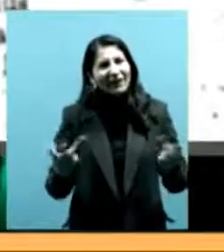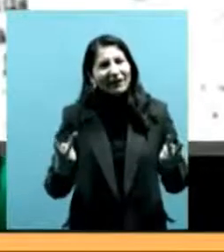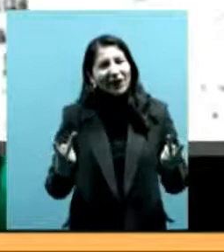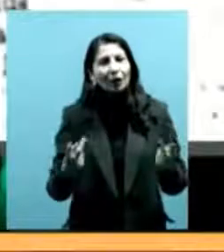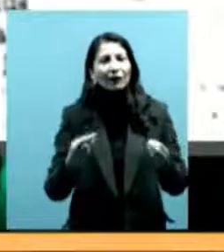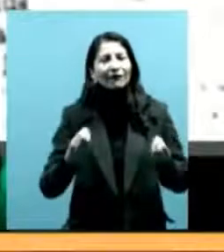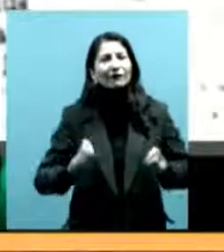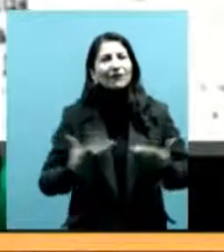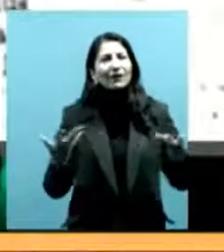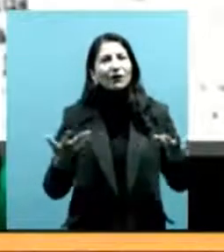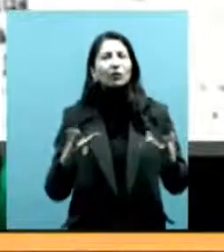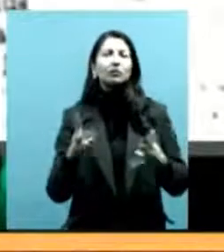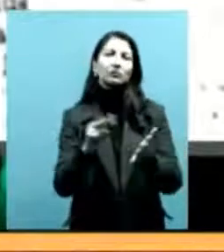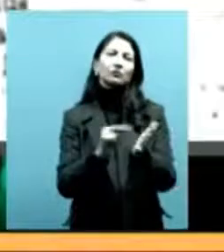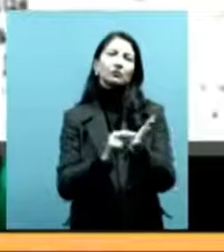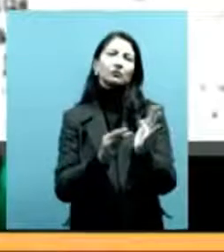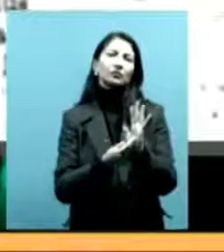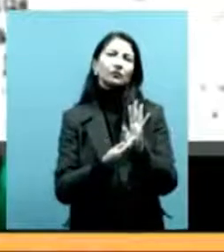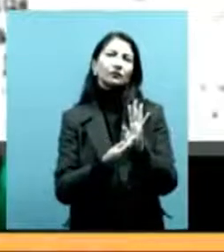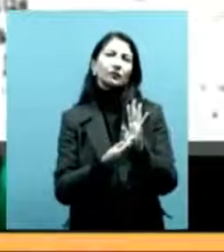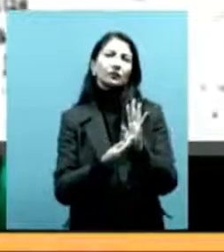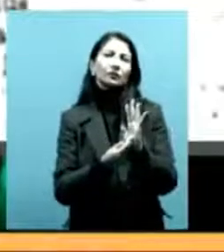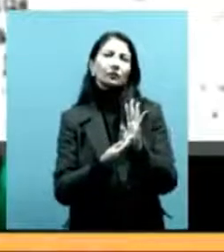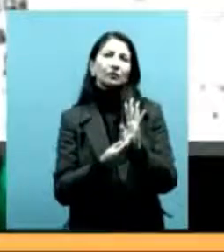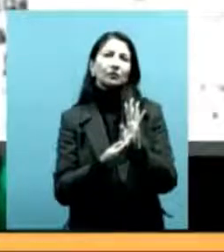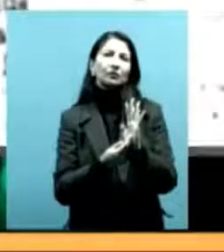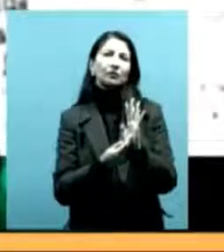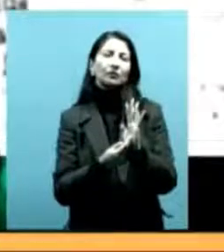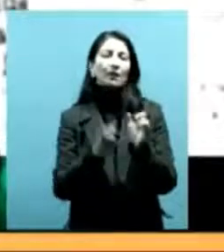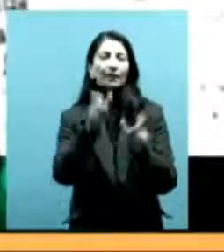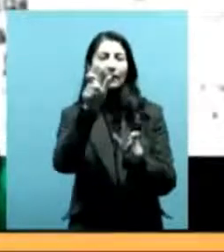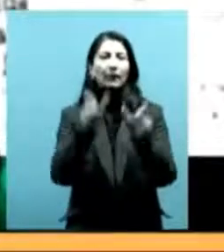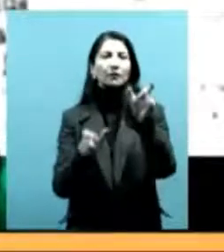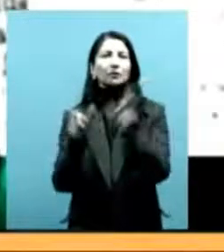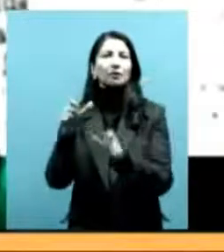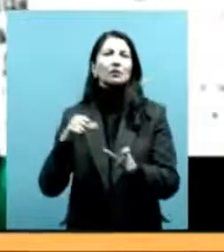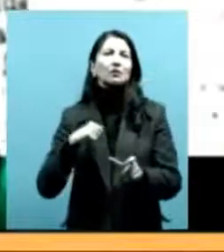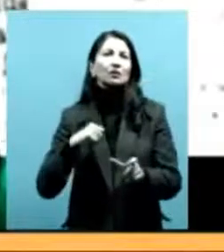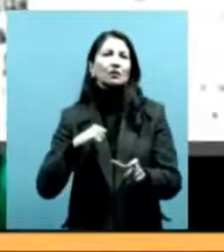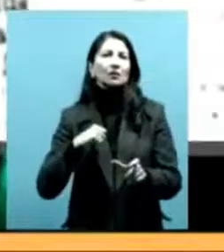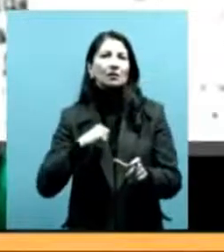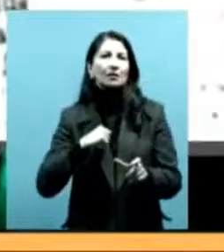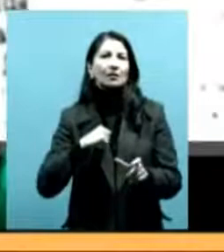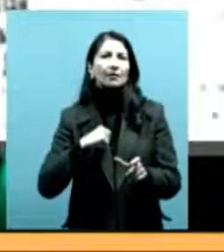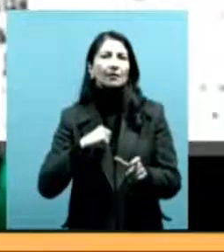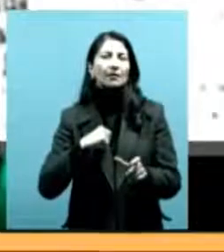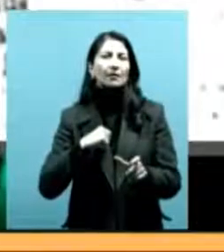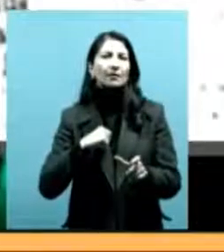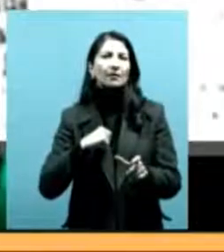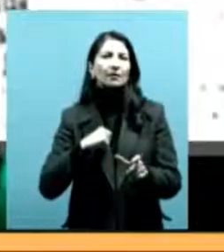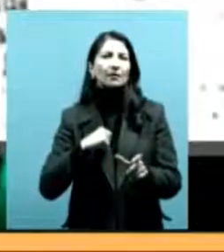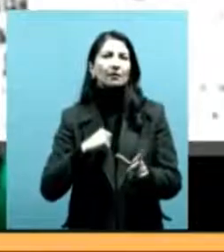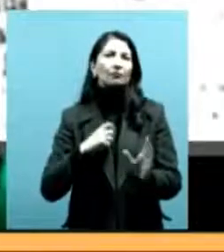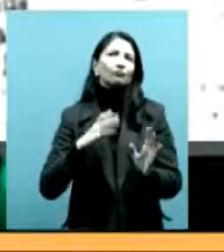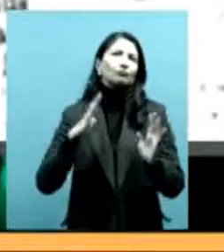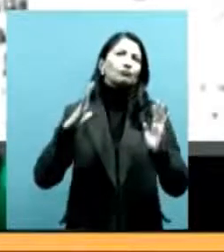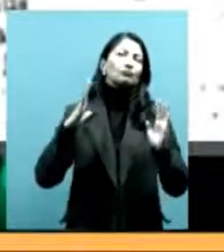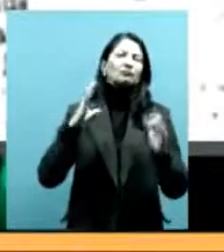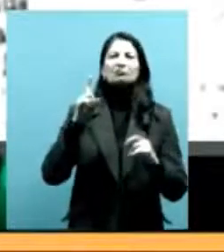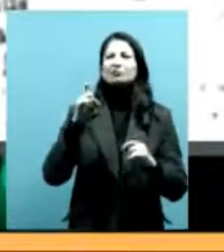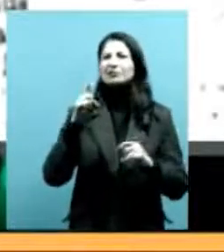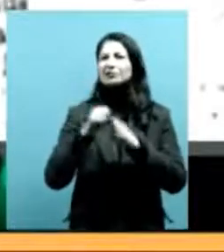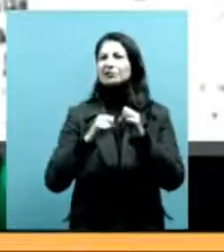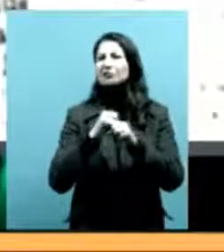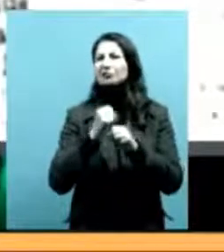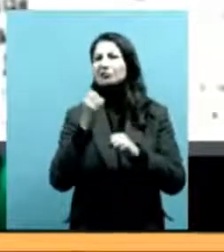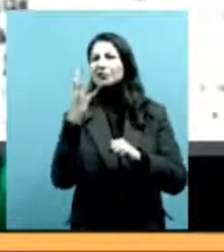son personas que tienen, no sé, seis años, catorce años,